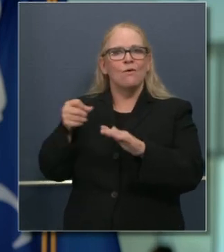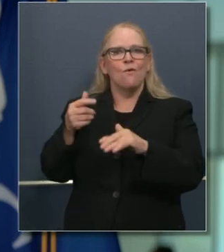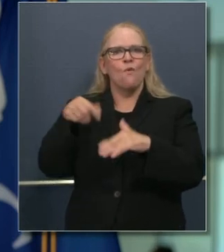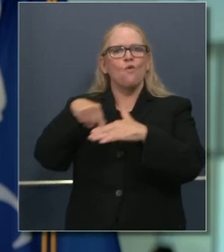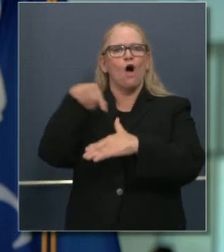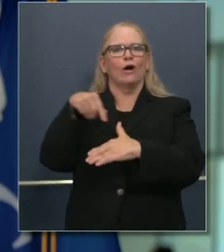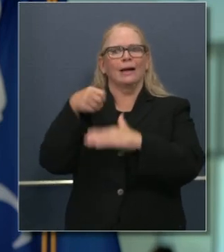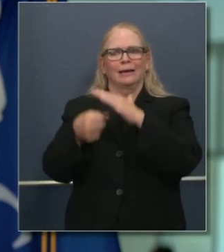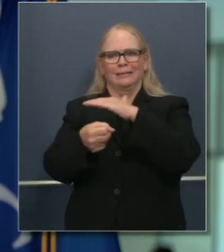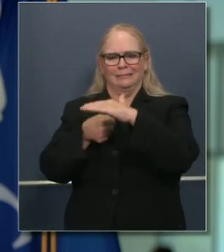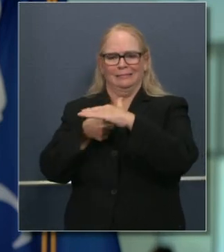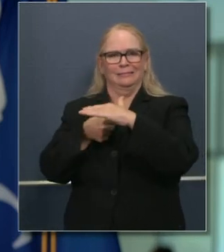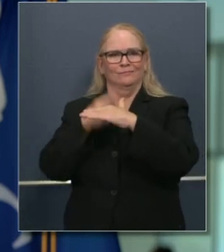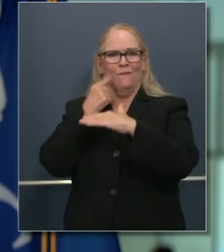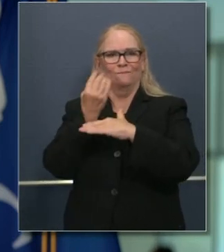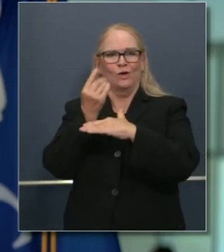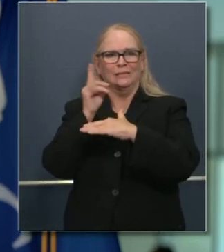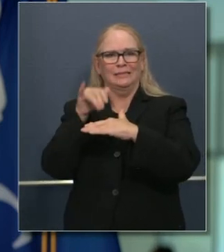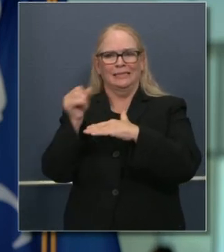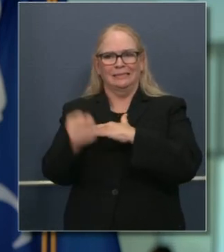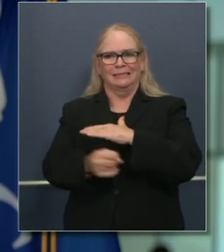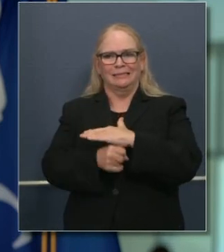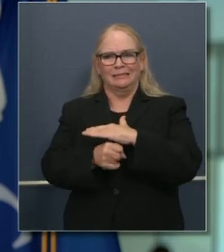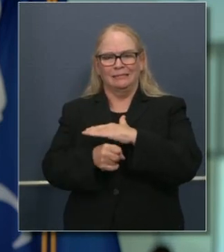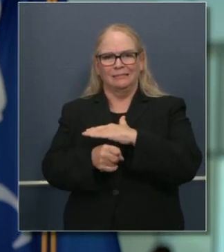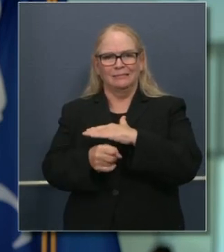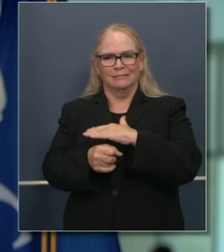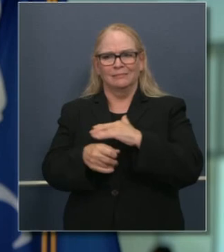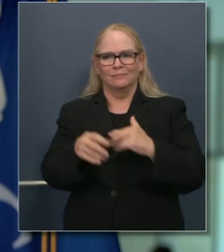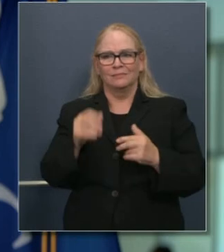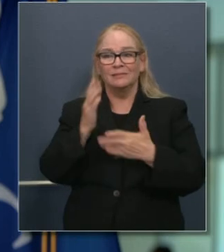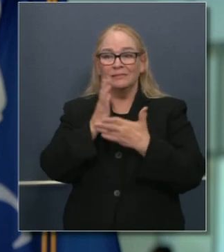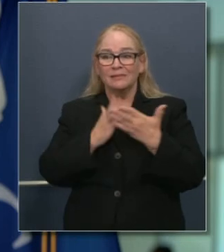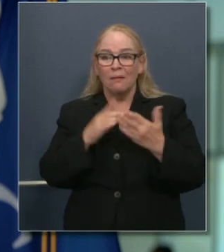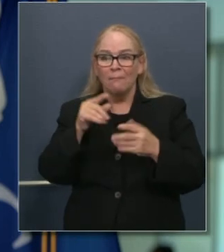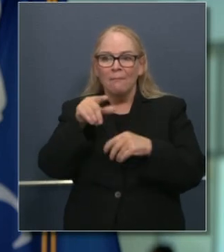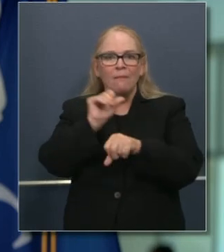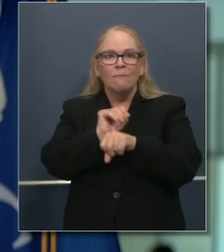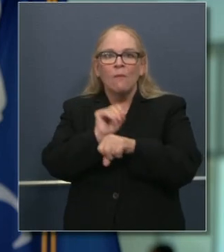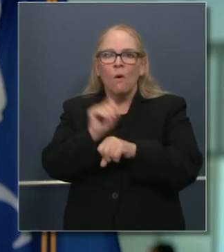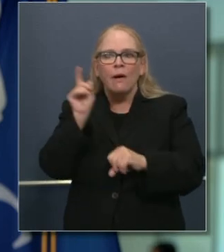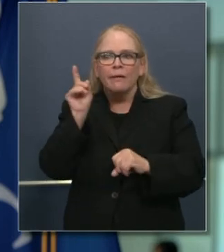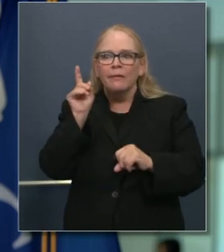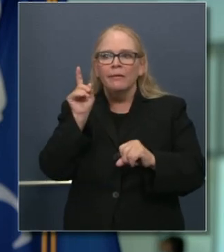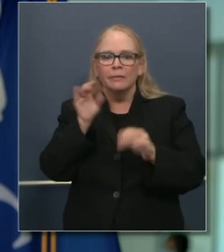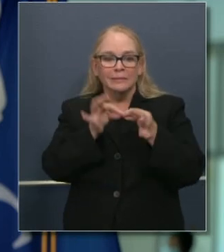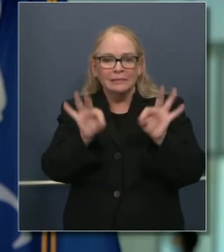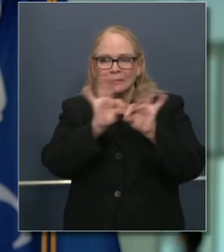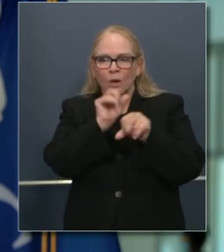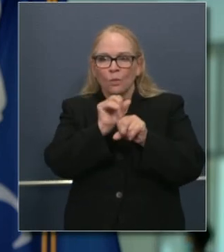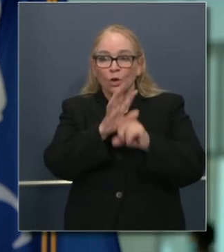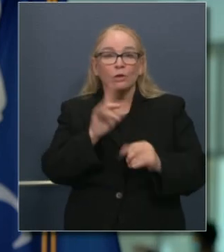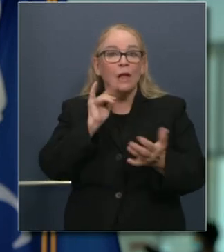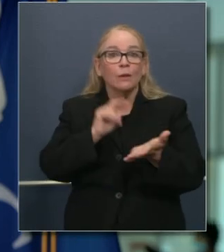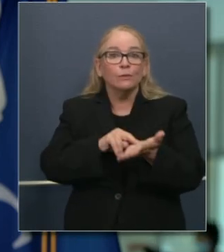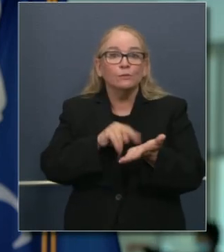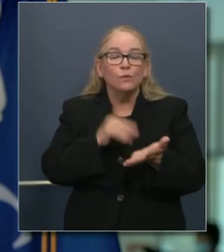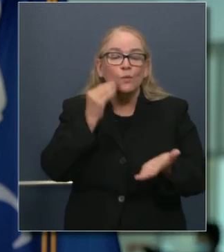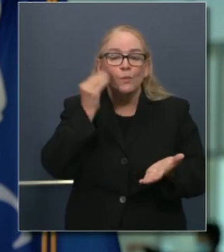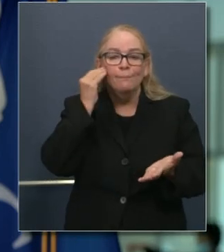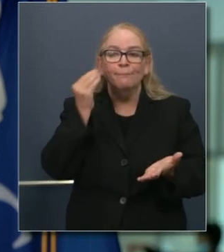tenemos ese protocolo. También hablamos de distintos trabajadores y lugares de trabajo en el estado, en